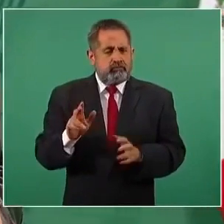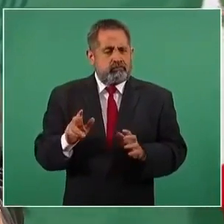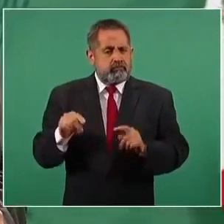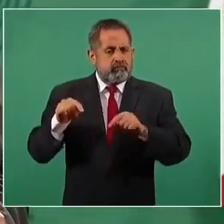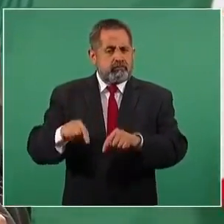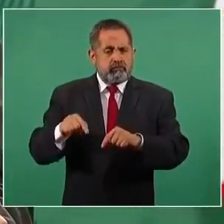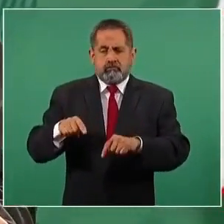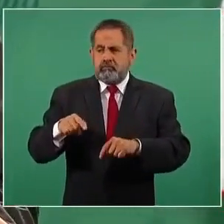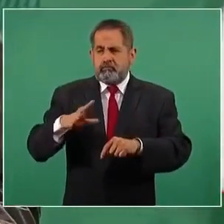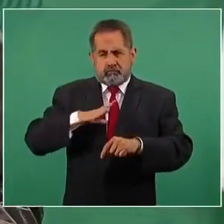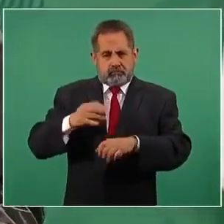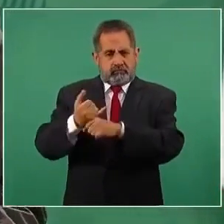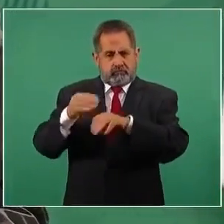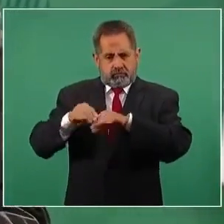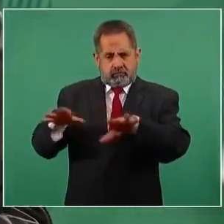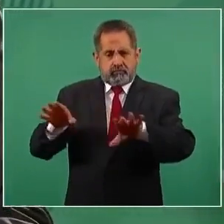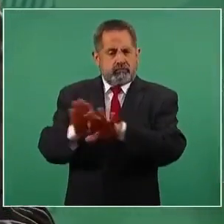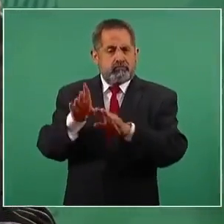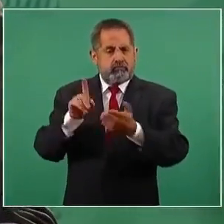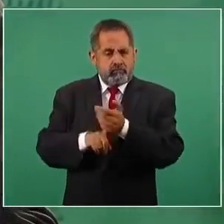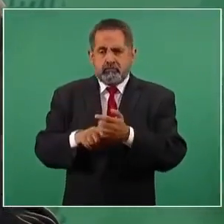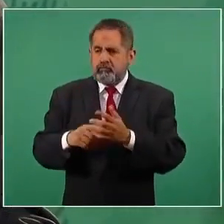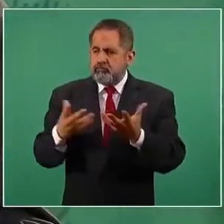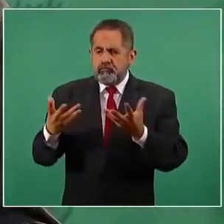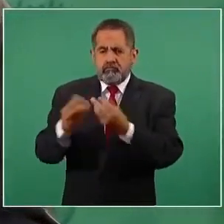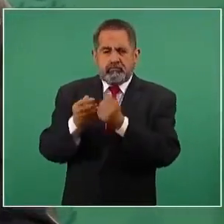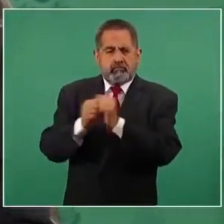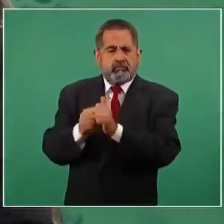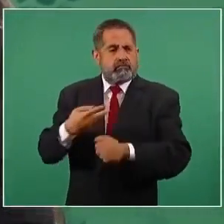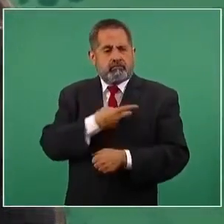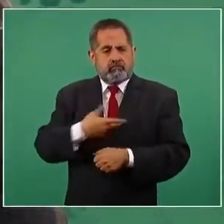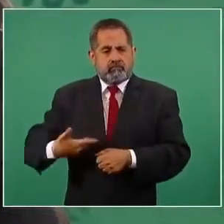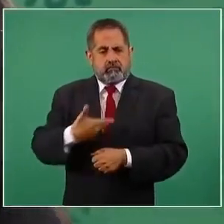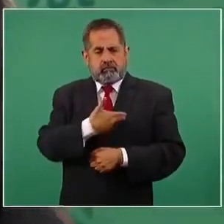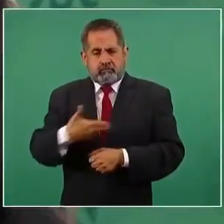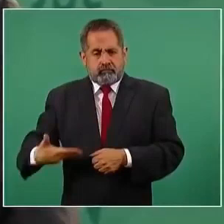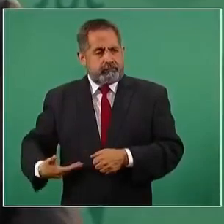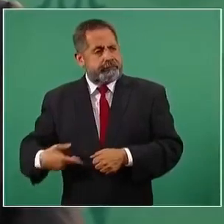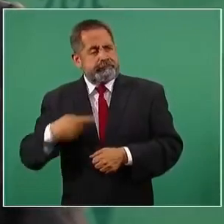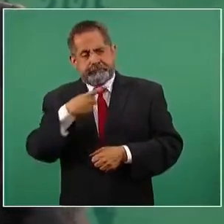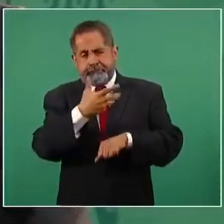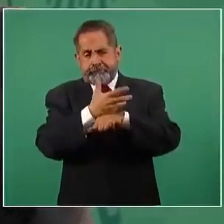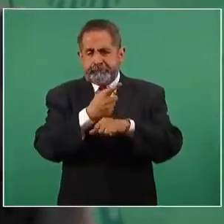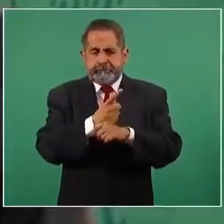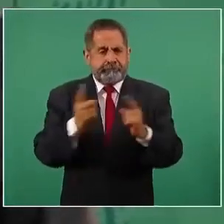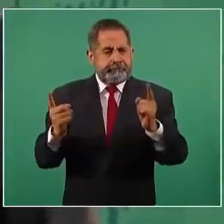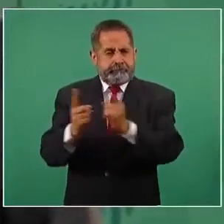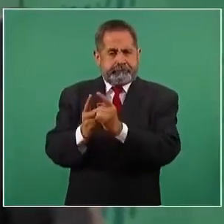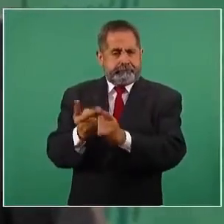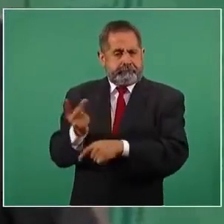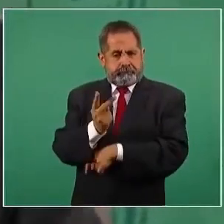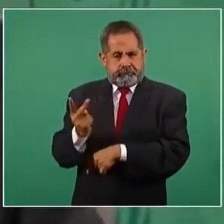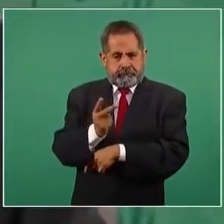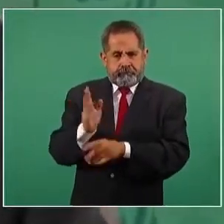Tengo información que se ha reunido con la vicepresidenta de Estados Unidos